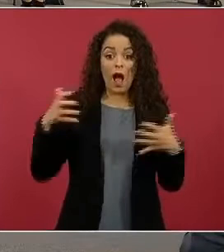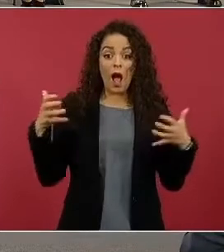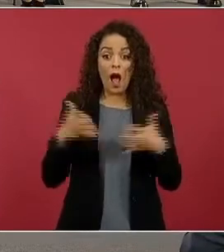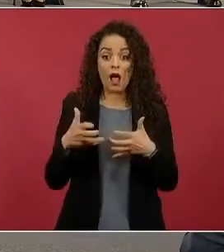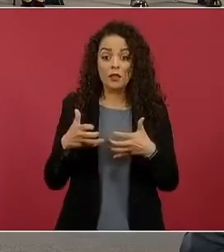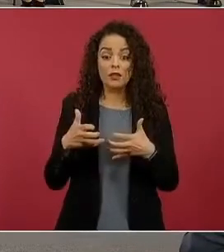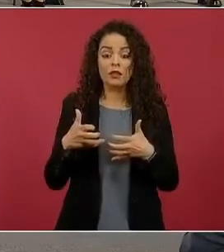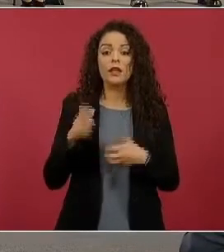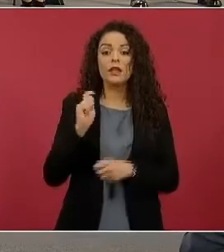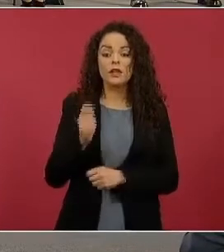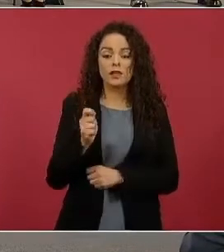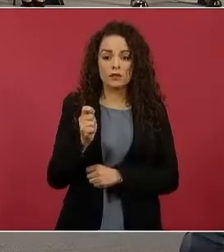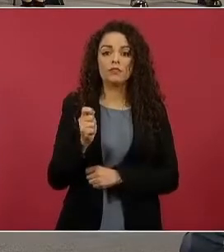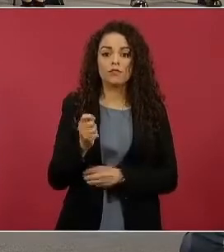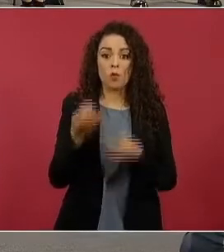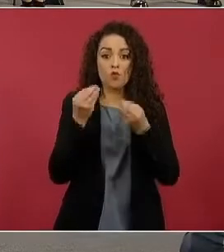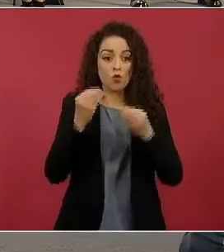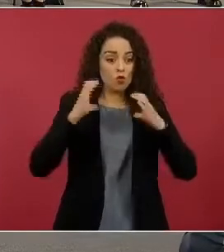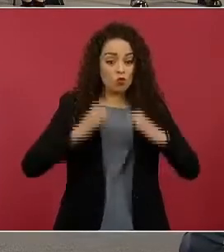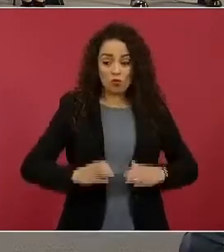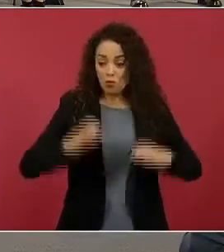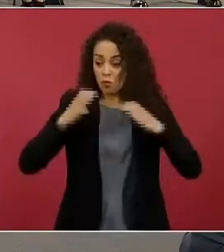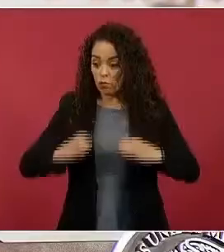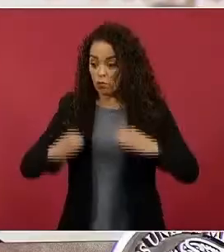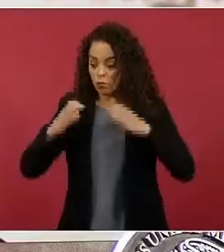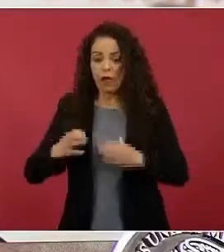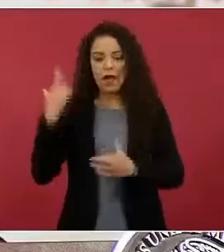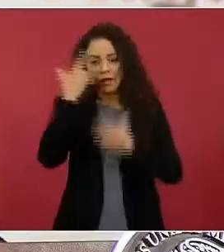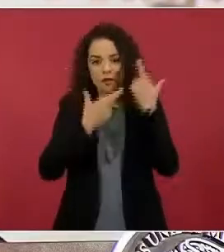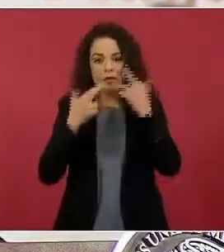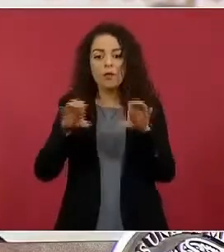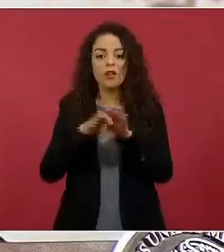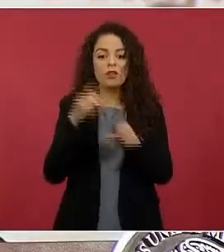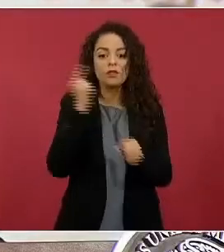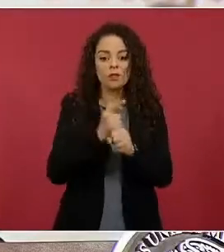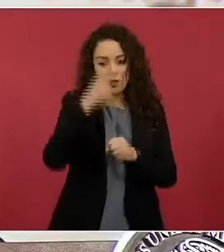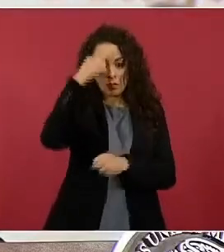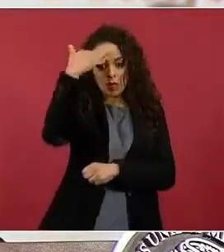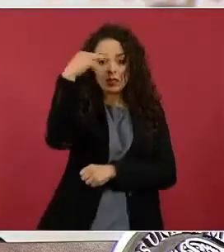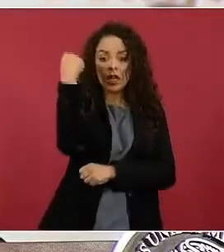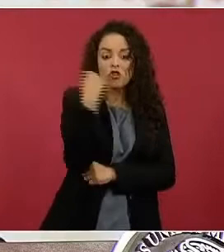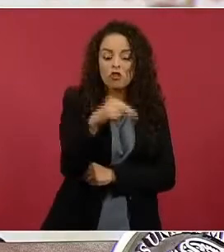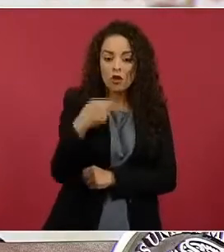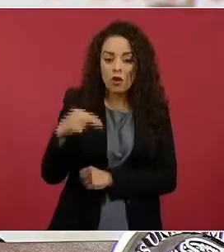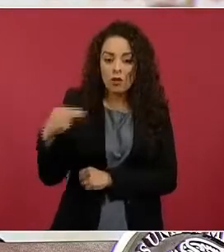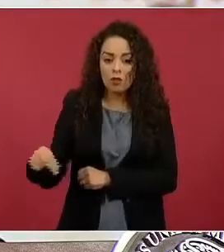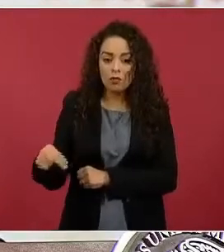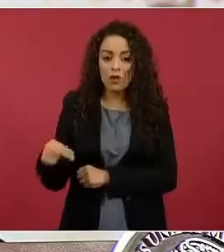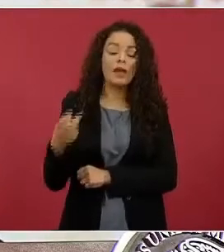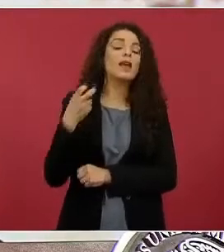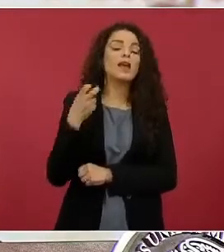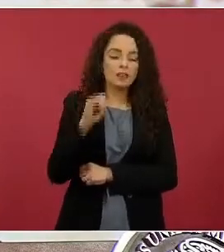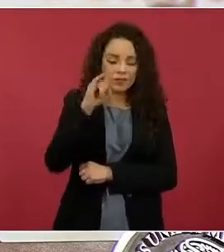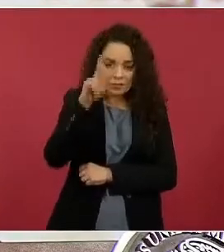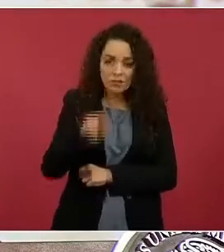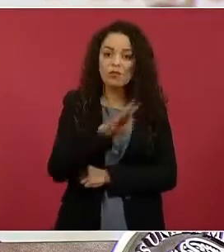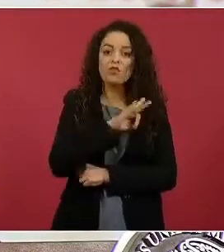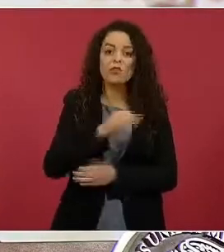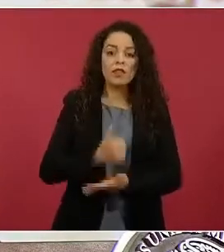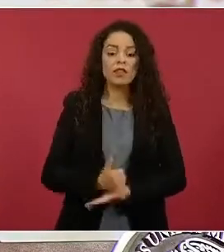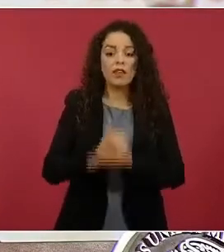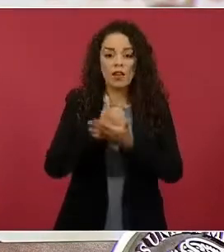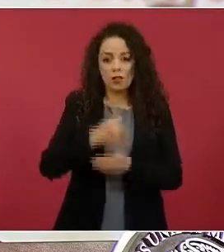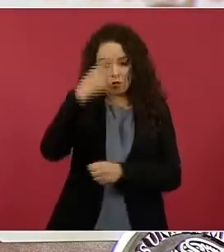identificación masiva de cuerpos. Este enfoque masivo, sin lugar a dudas, puede ayudarnos a